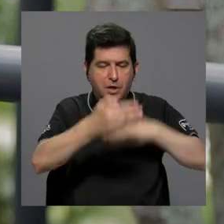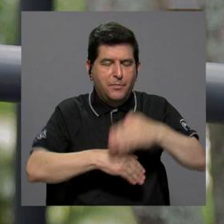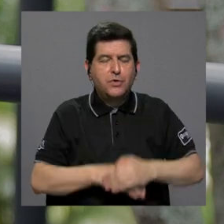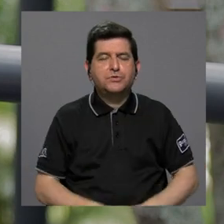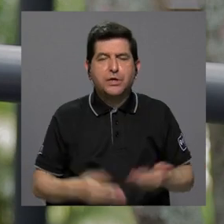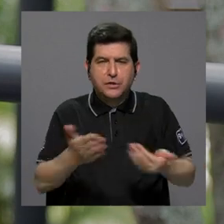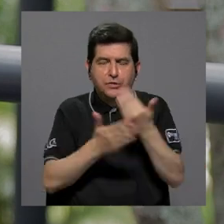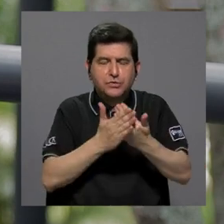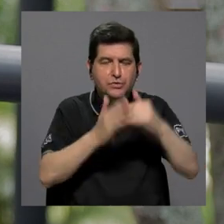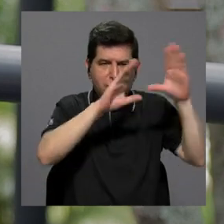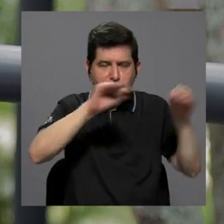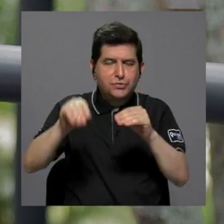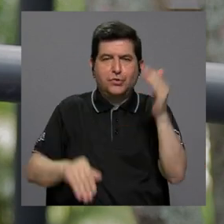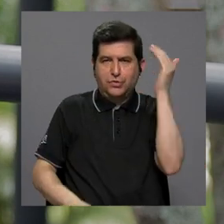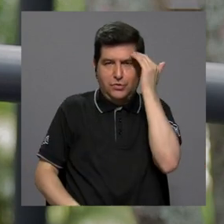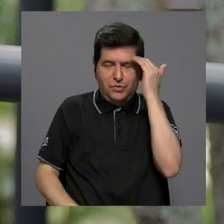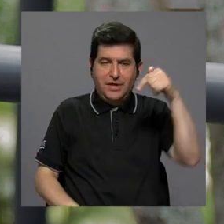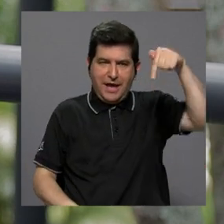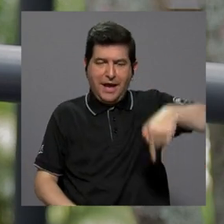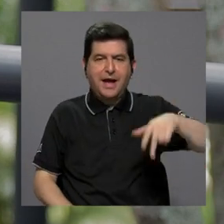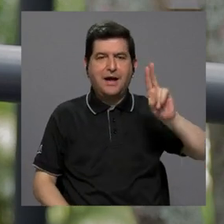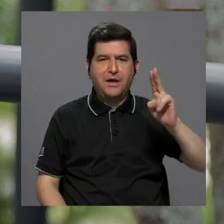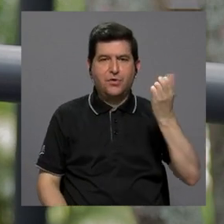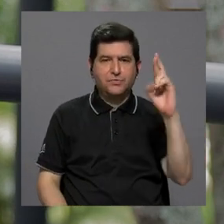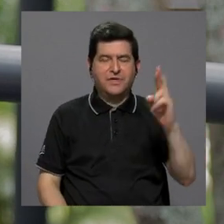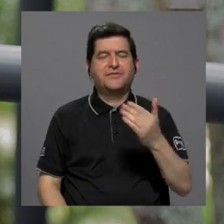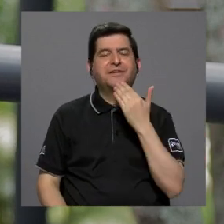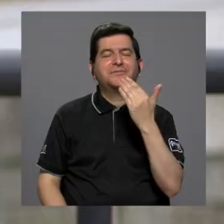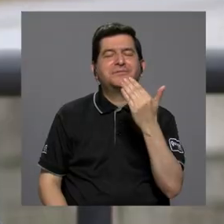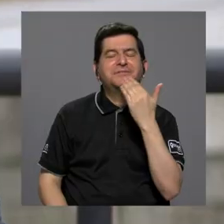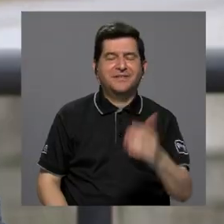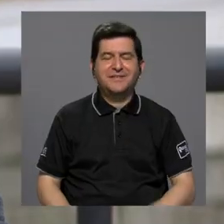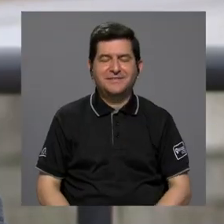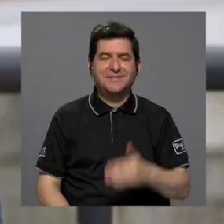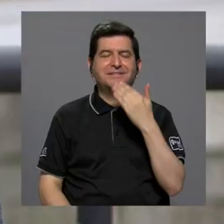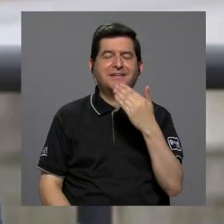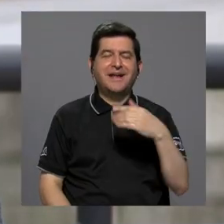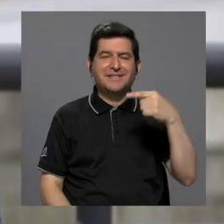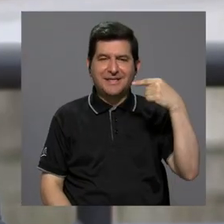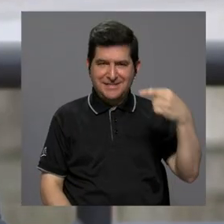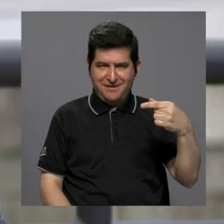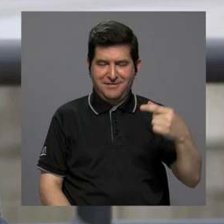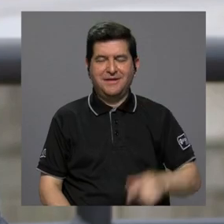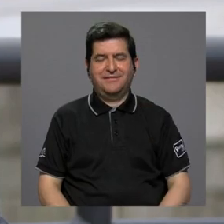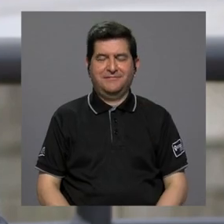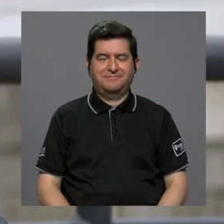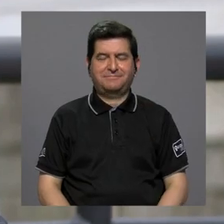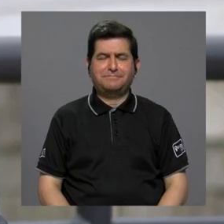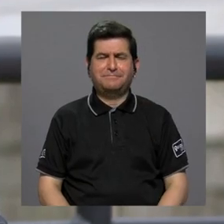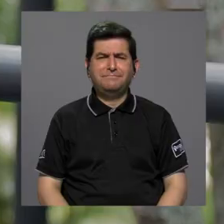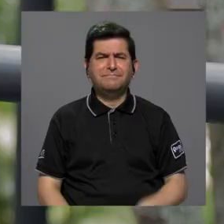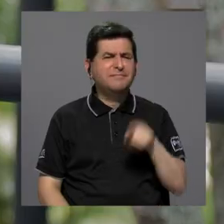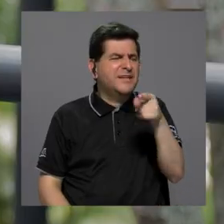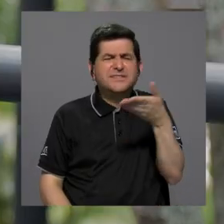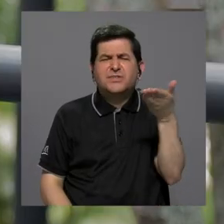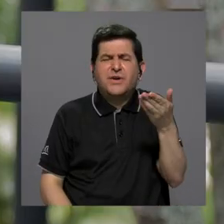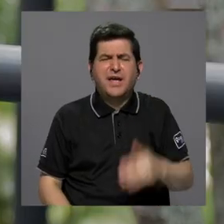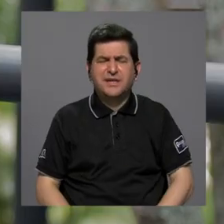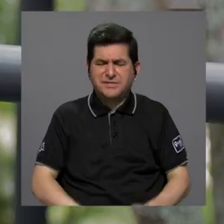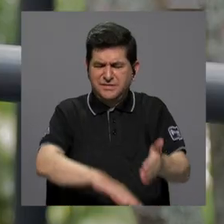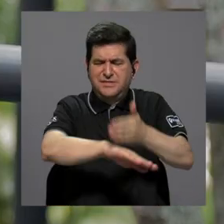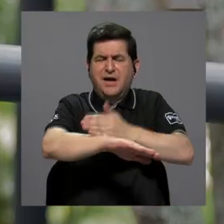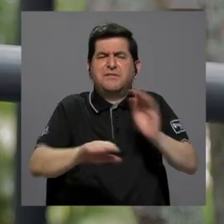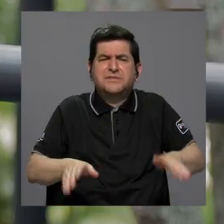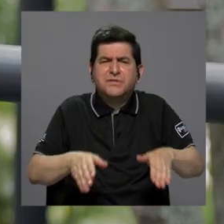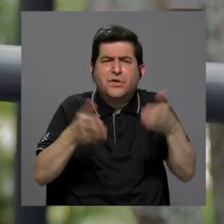transferencia del conocimiento en la Universidad de Costa Rica. Muchas gracias, Don Alberto. Gracias, Gabriela, por el espacio. ¿Qué es la DIPROVID y cómo ha